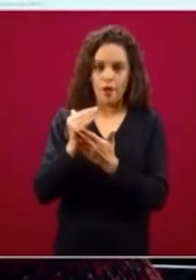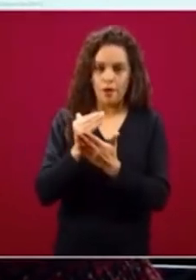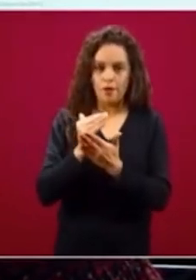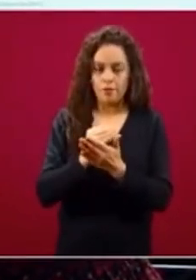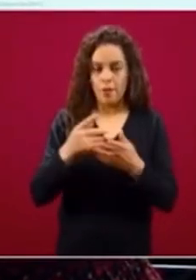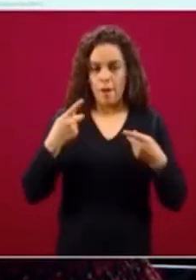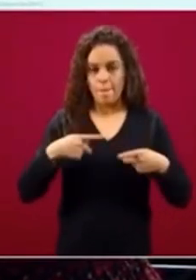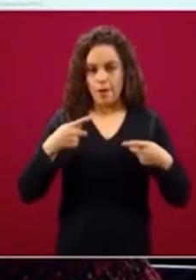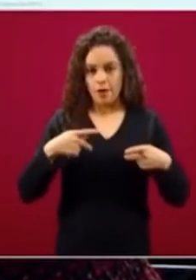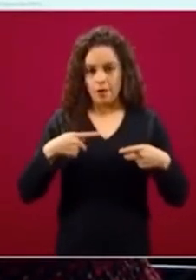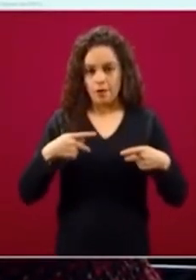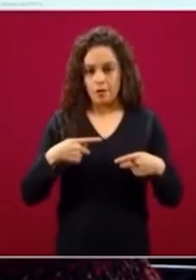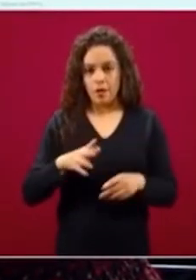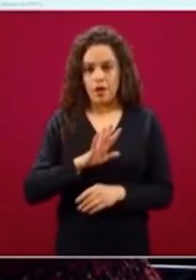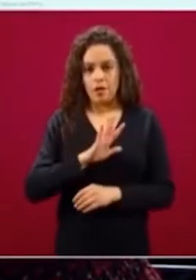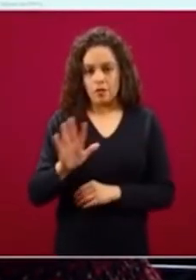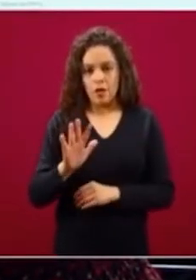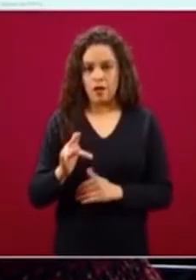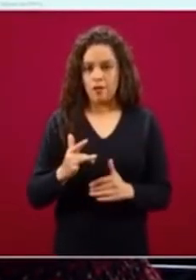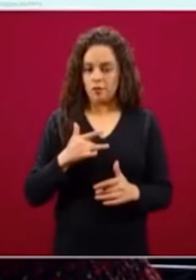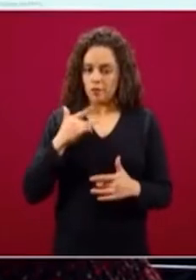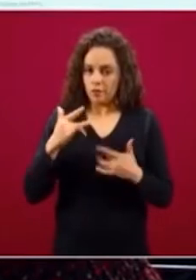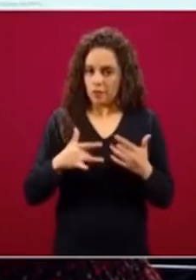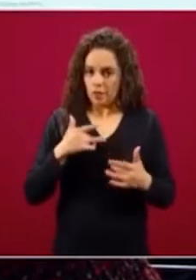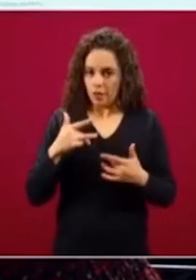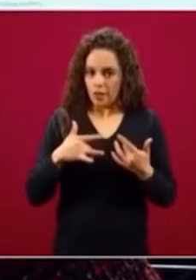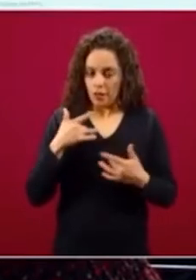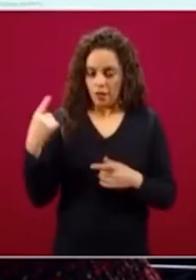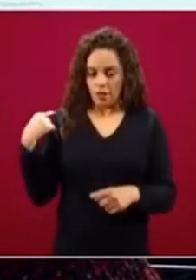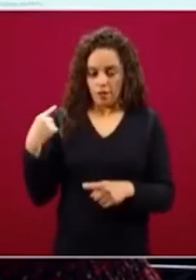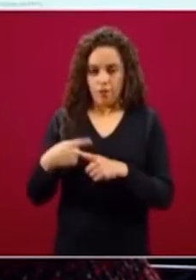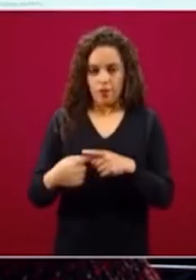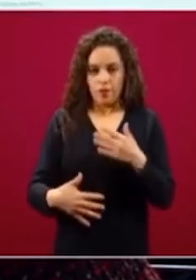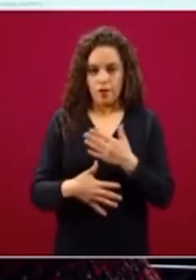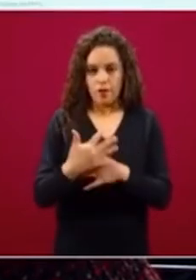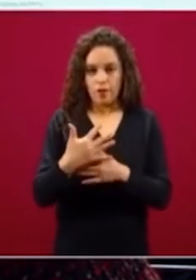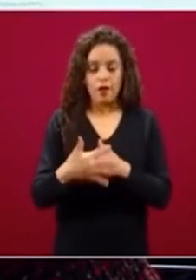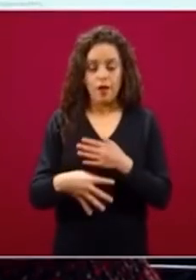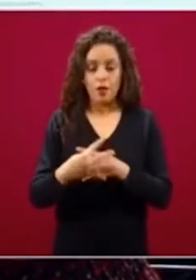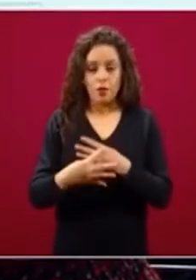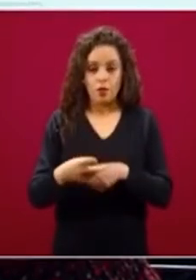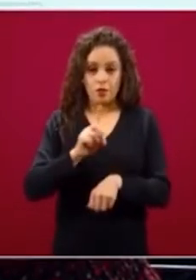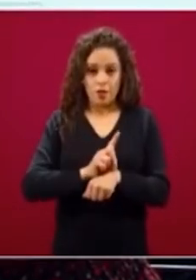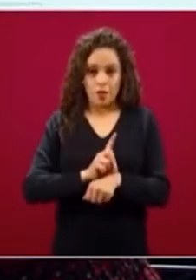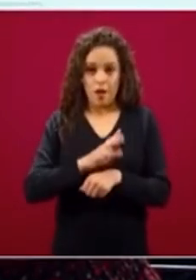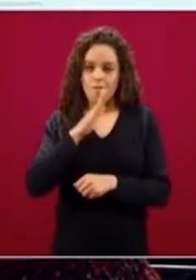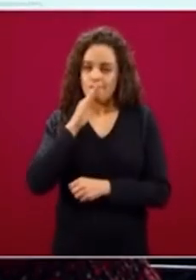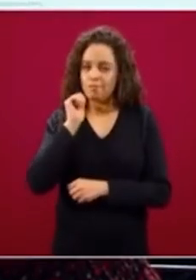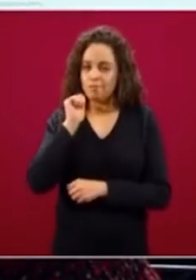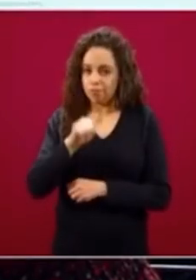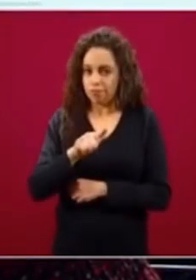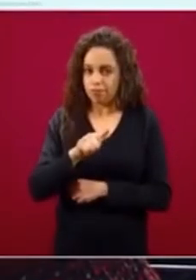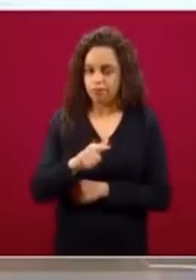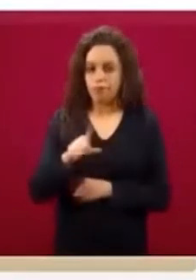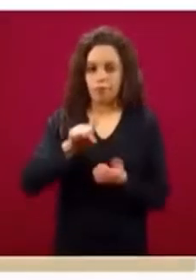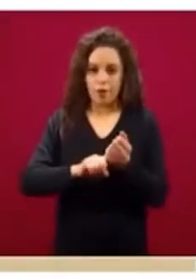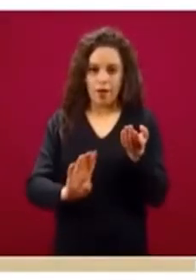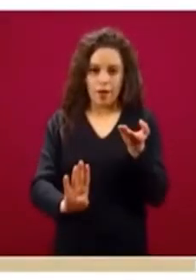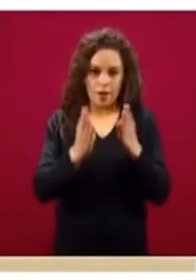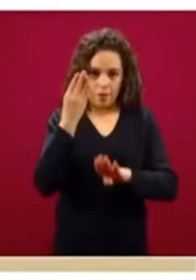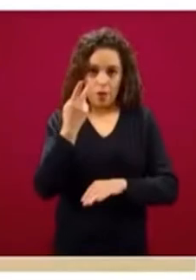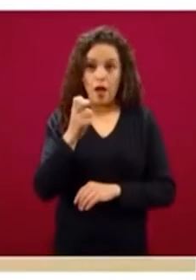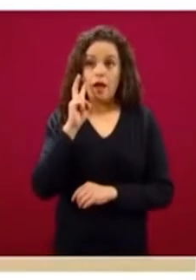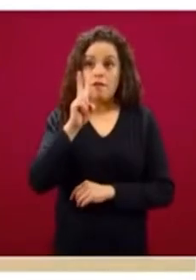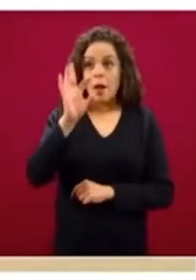y síntomas en los últimos 14 días en todo el mundo y vemos cómo los porcentajes de distribución de este millón